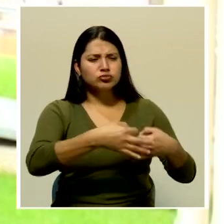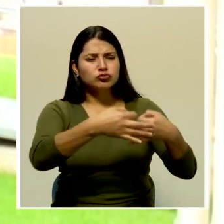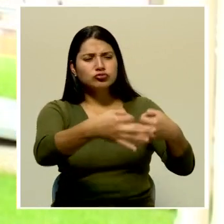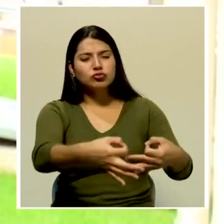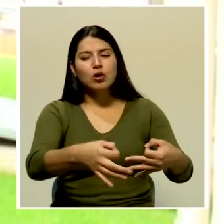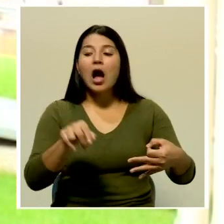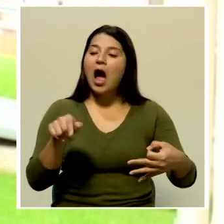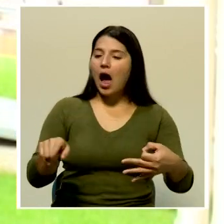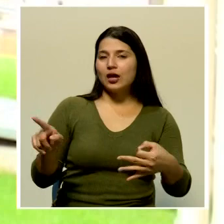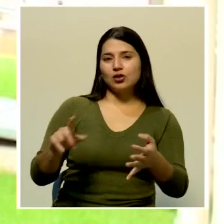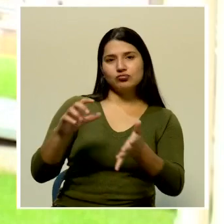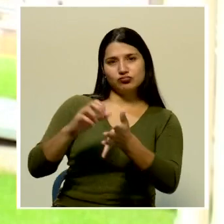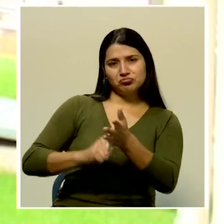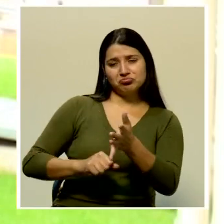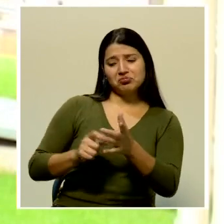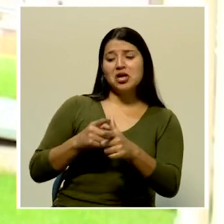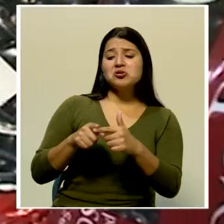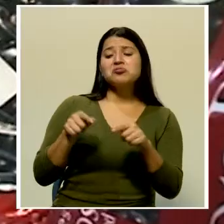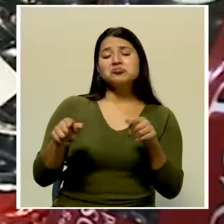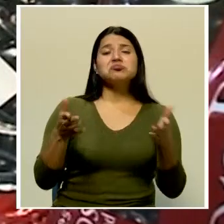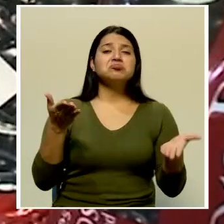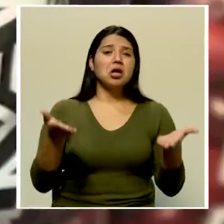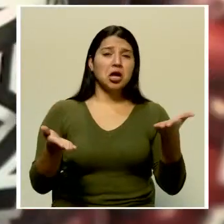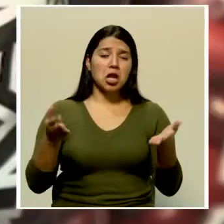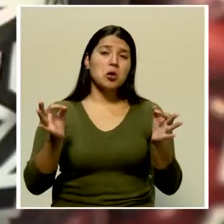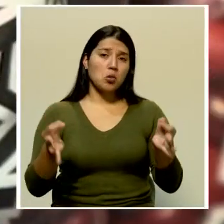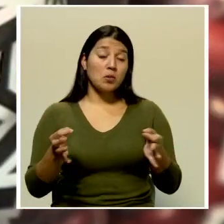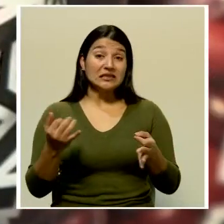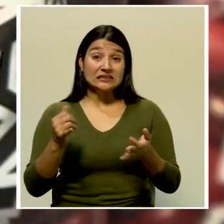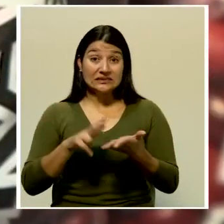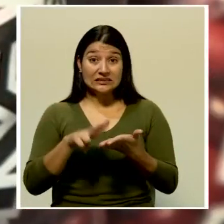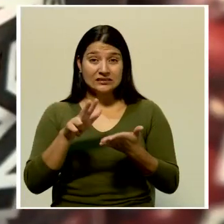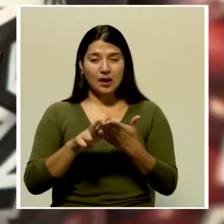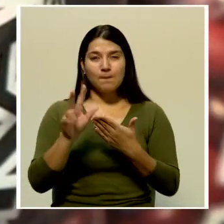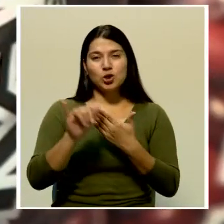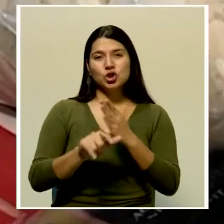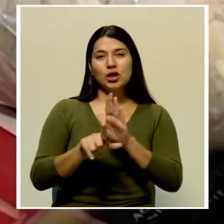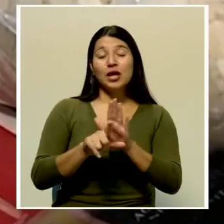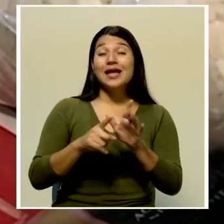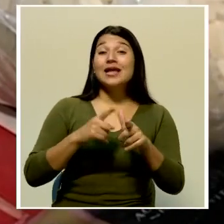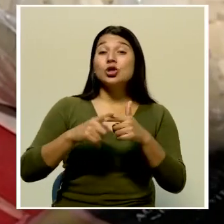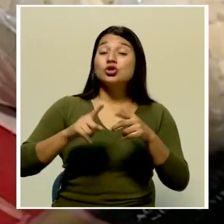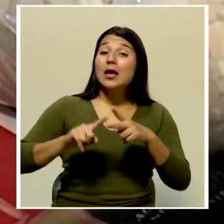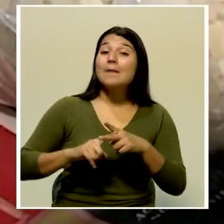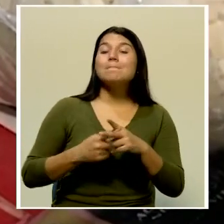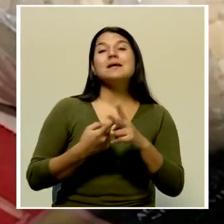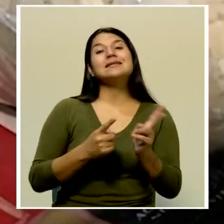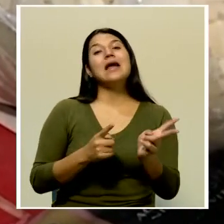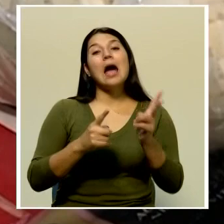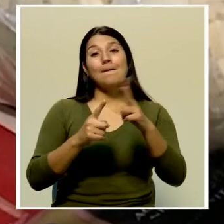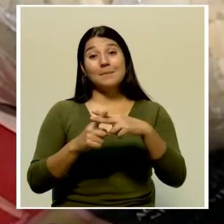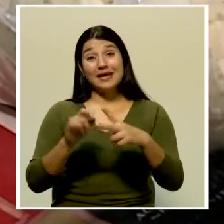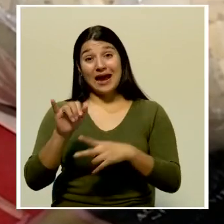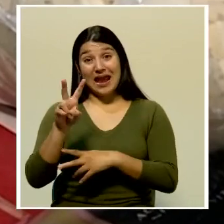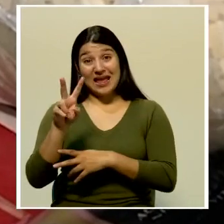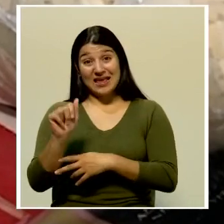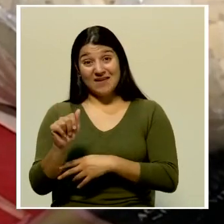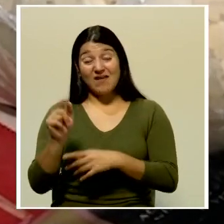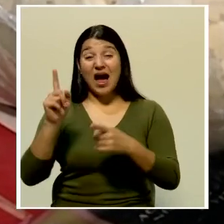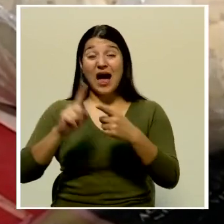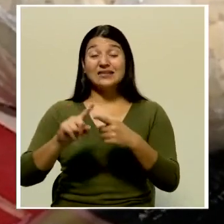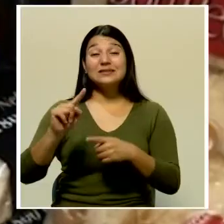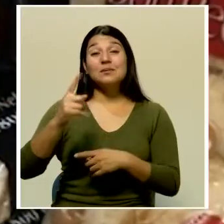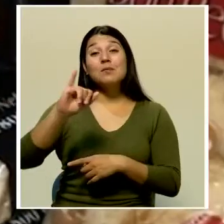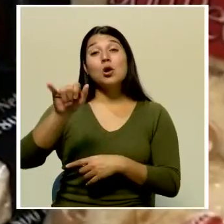ese es el equilibrio que hay que tenerlo. De aprobarse este proyecto de ley, la entrada en vigencia del IVA a la canasta básica quedaría para el 1